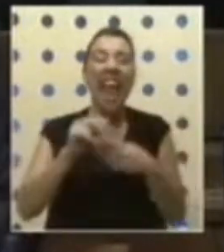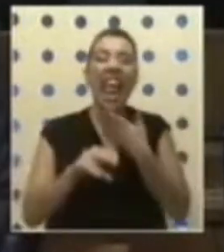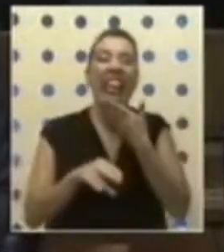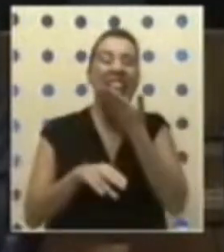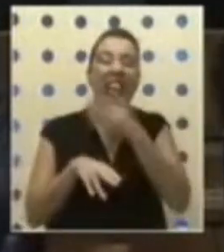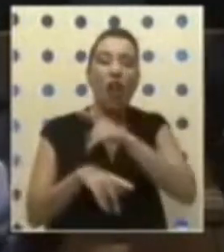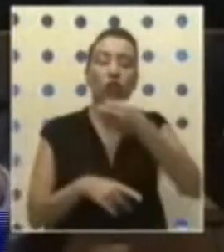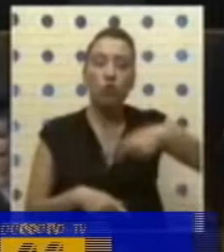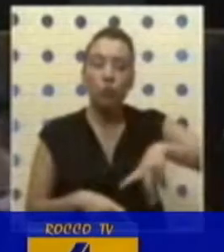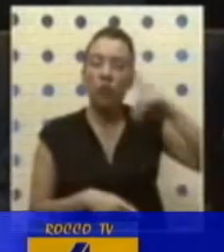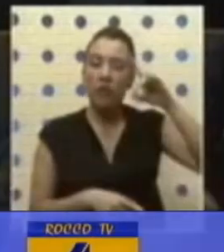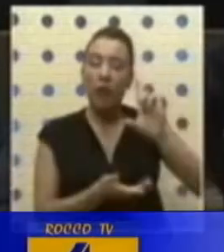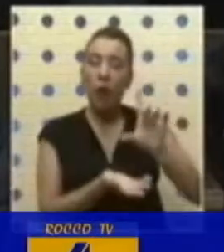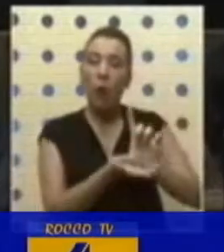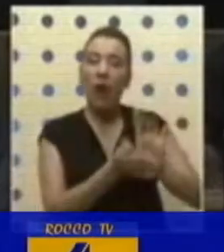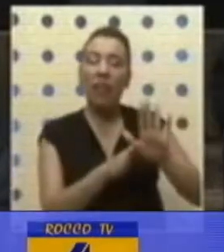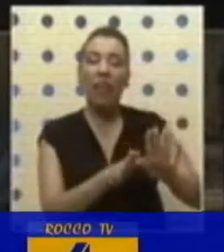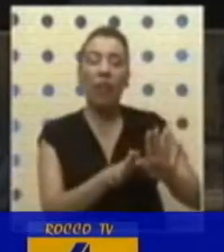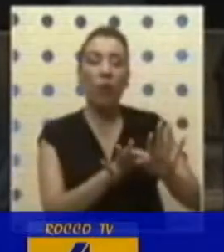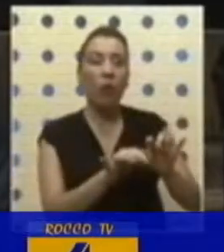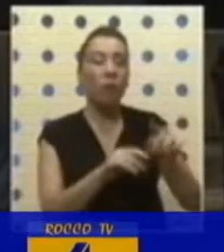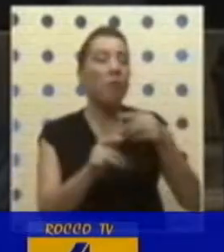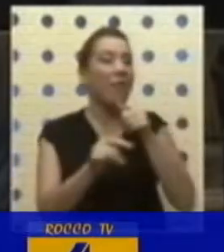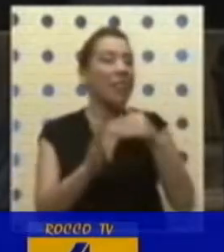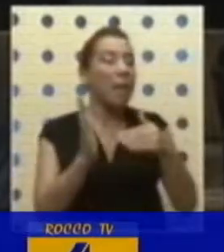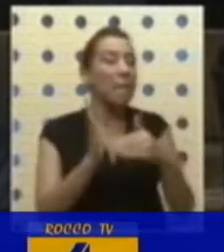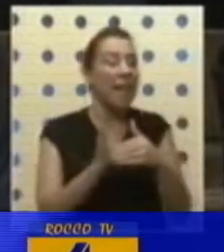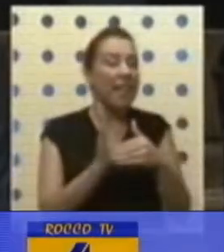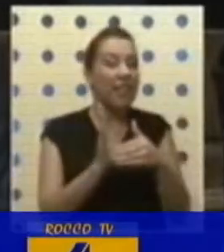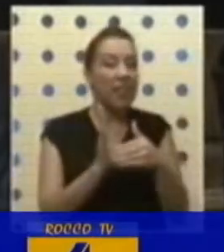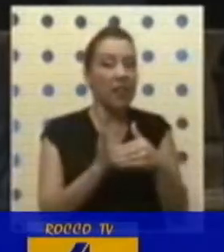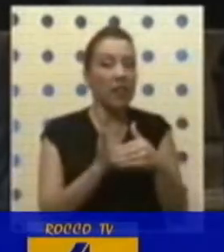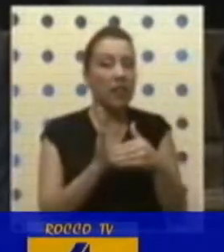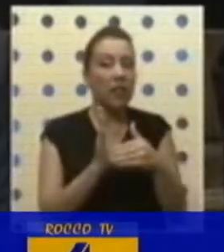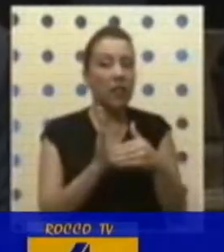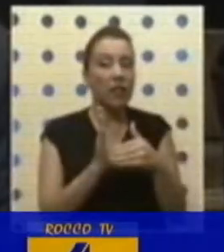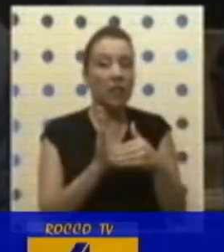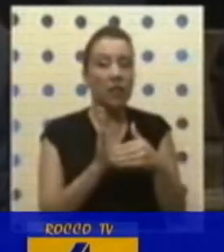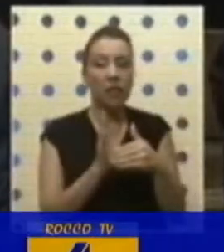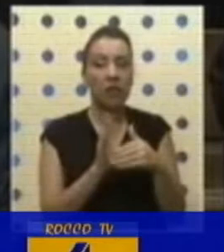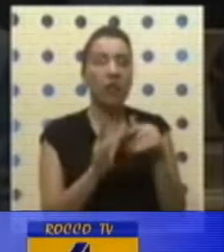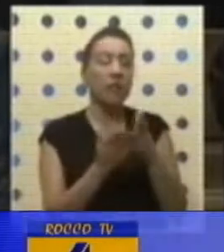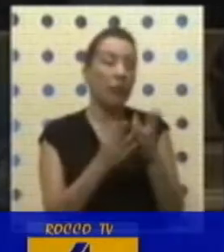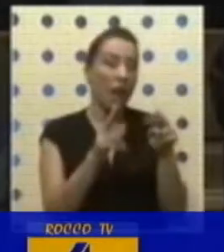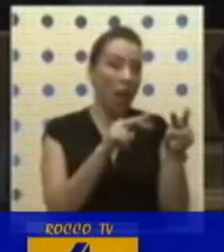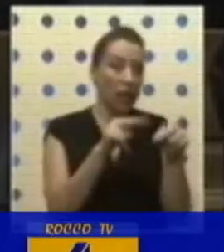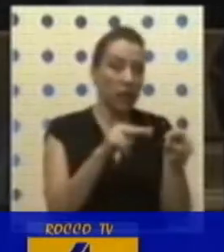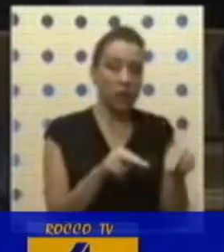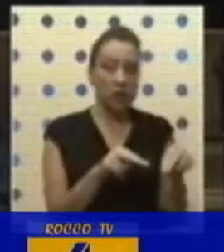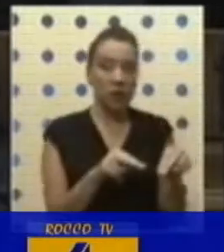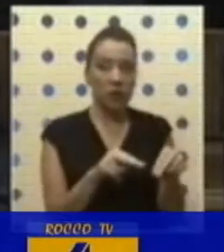sabemos, hay una zona que quedó en una definición pendiente, que obviamente será objeto de los estudios y los análisis,